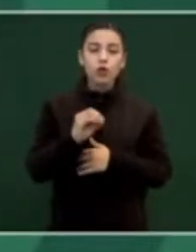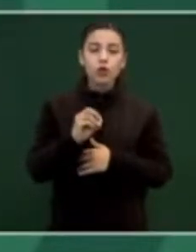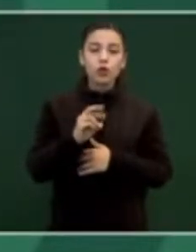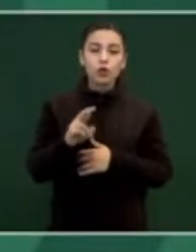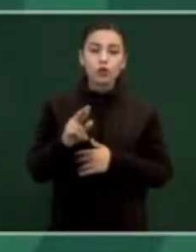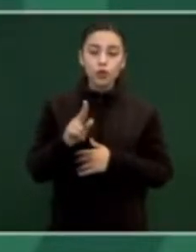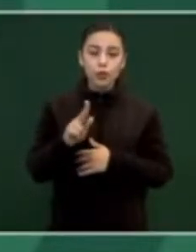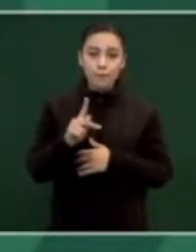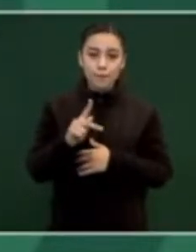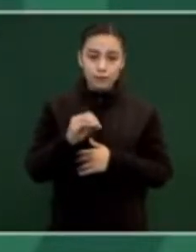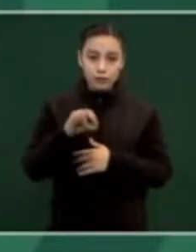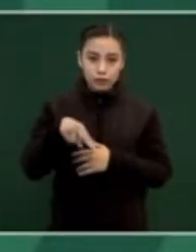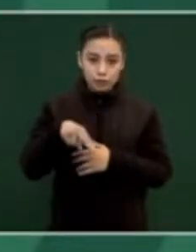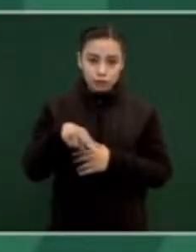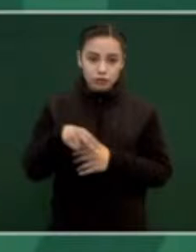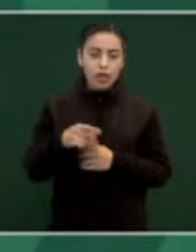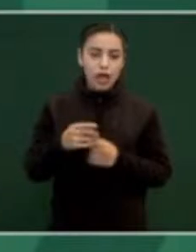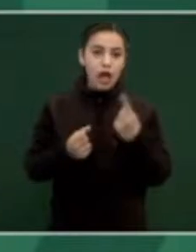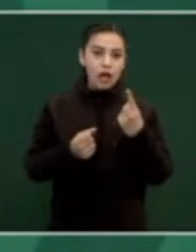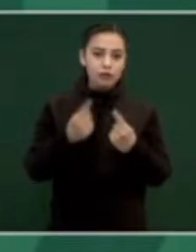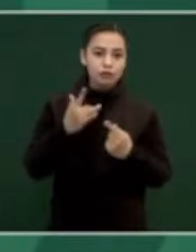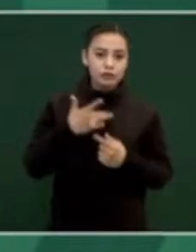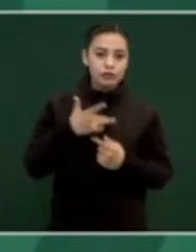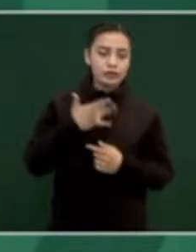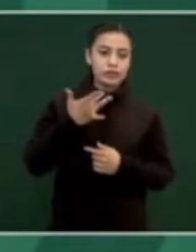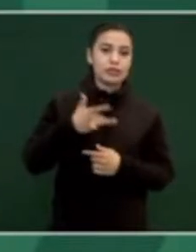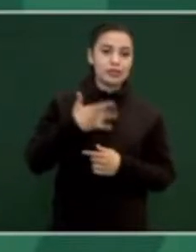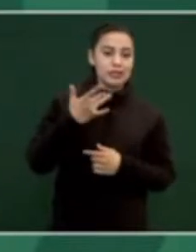cuantos se sentían los dueños de México